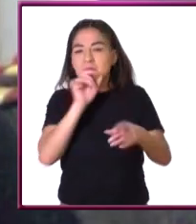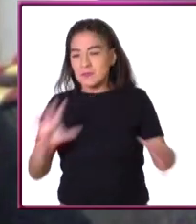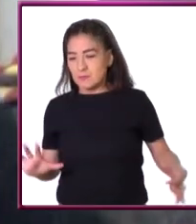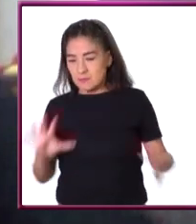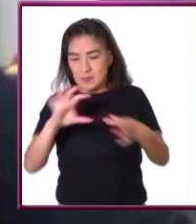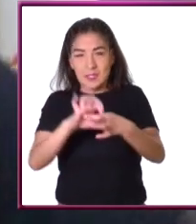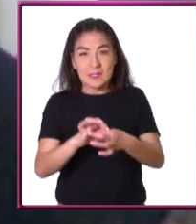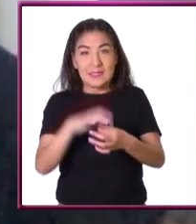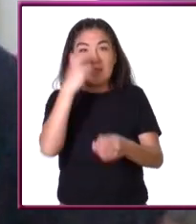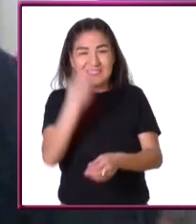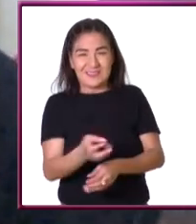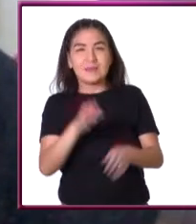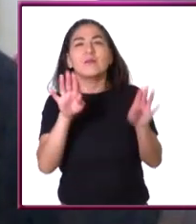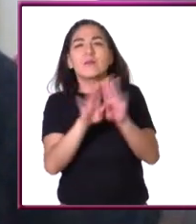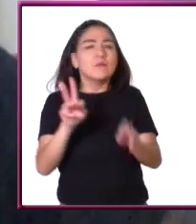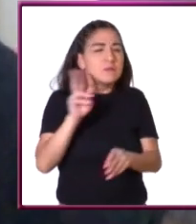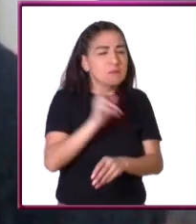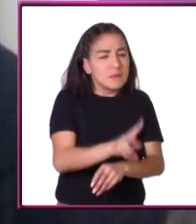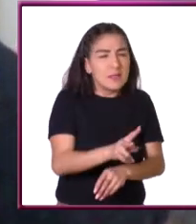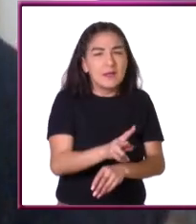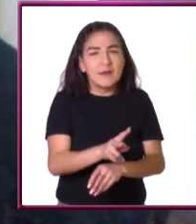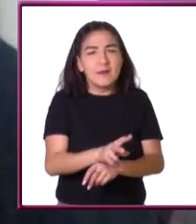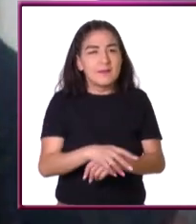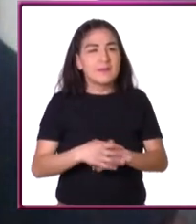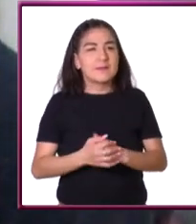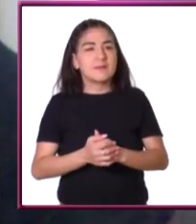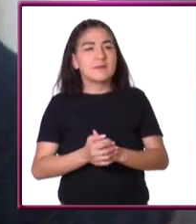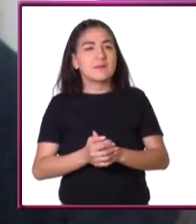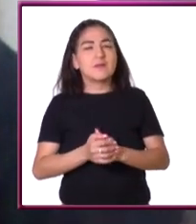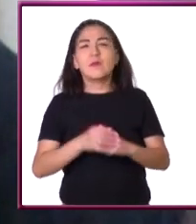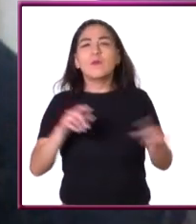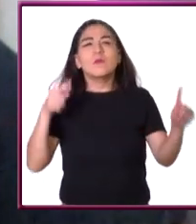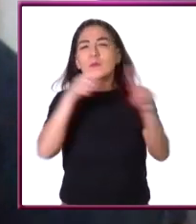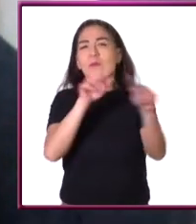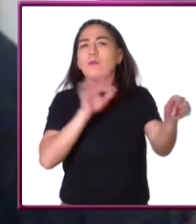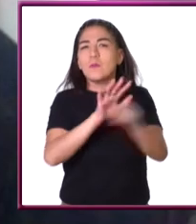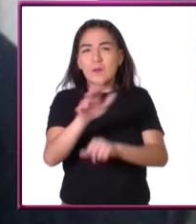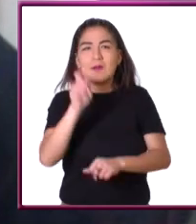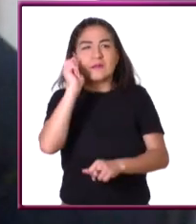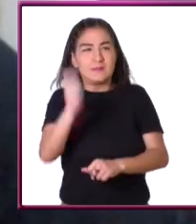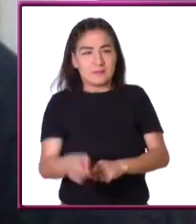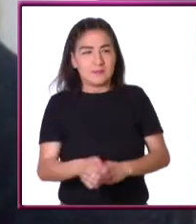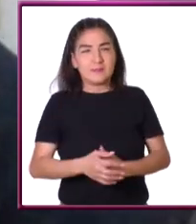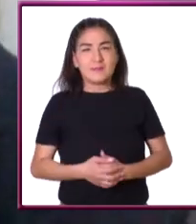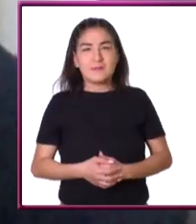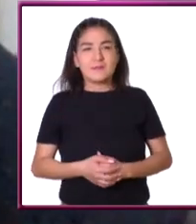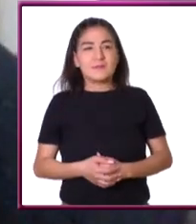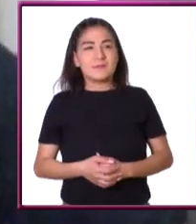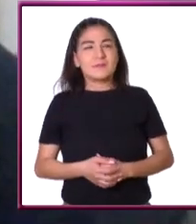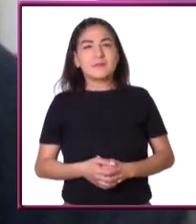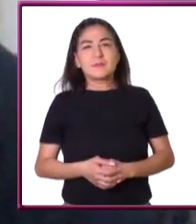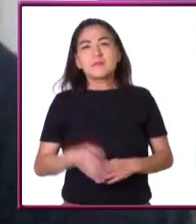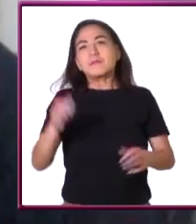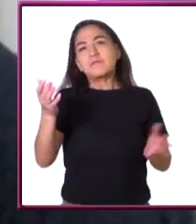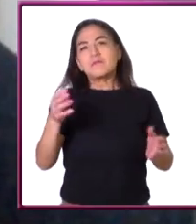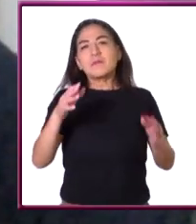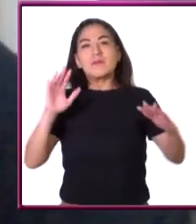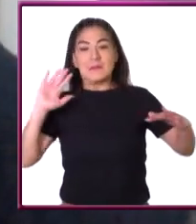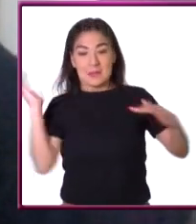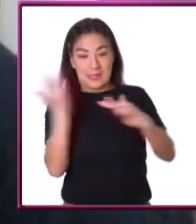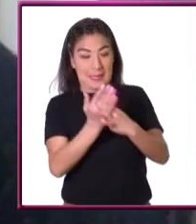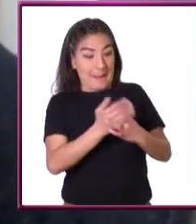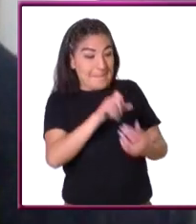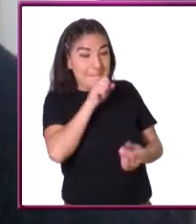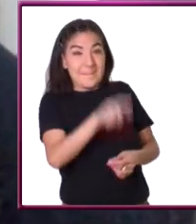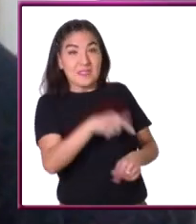primos? entonces si nos empezamos a ver así pues su definición es solamente ese número puede ser